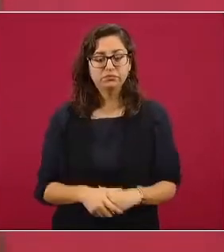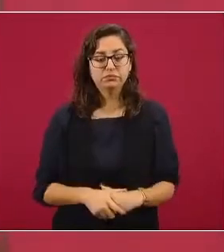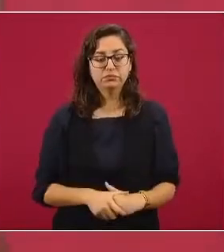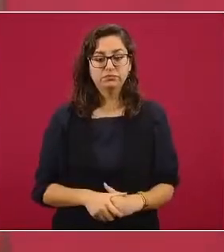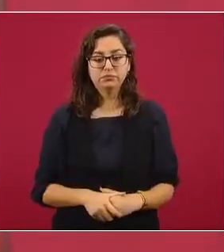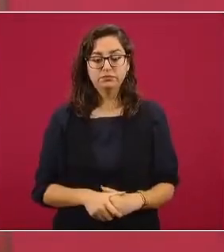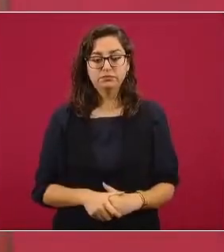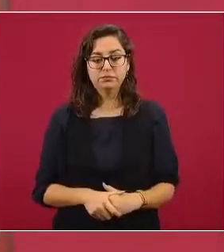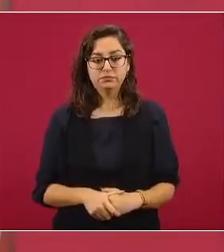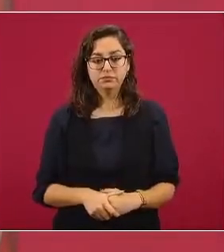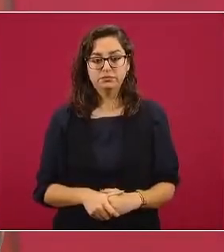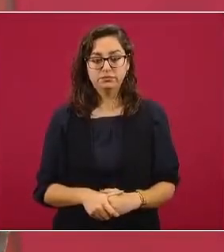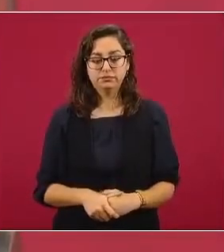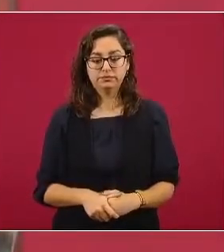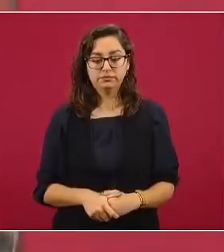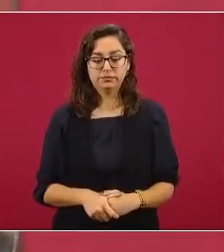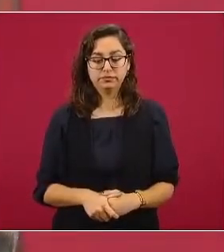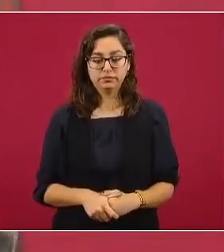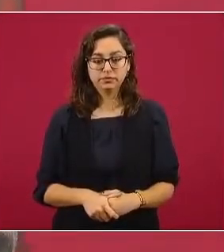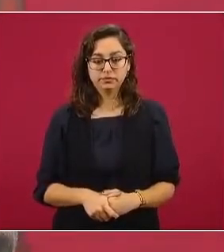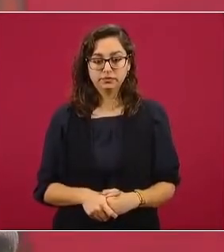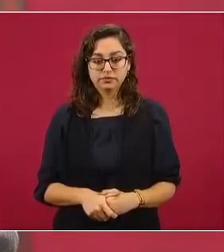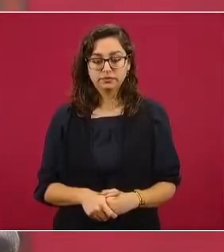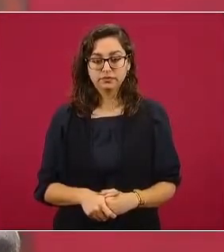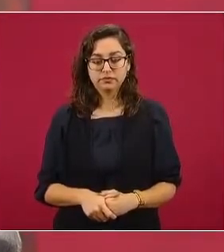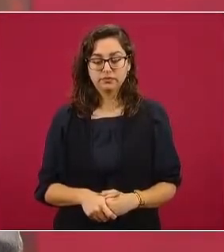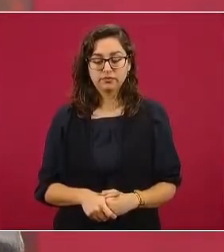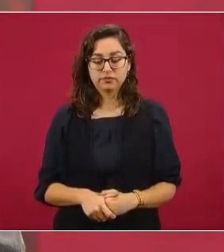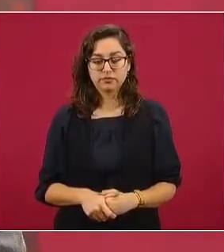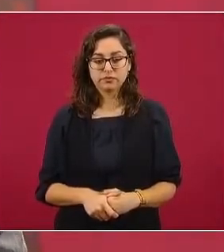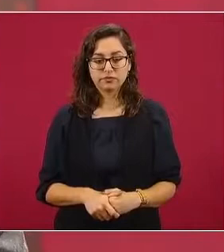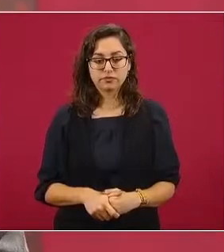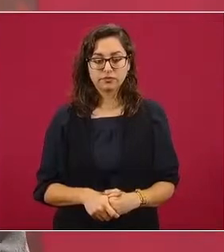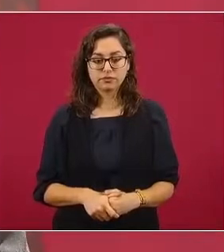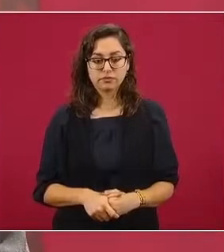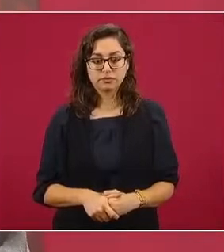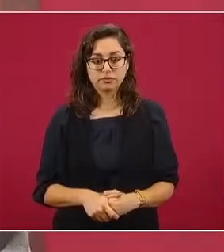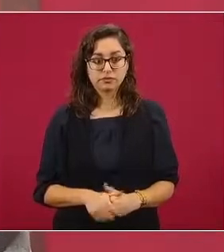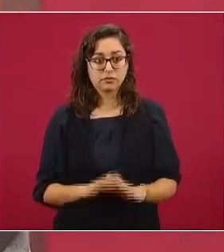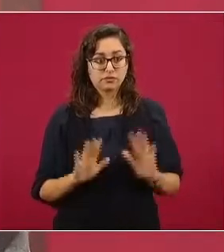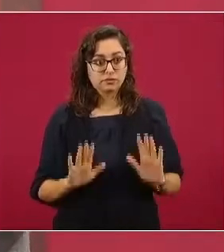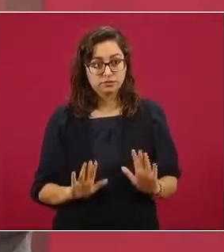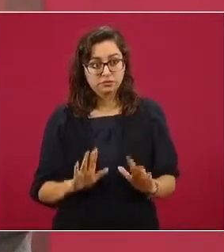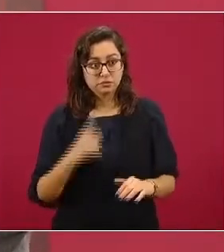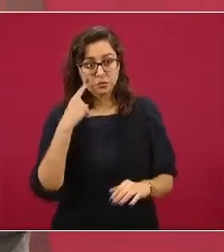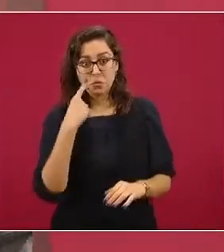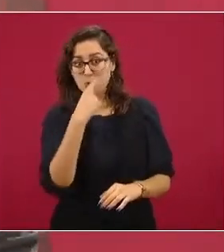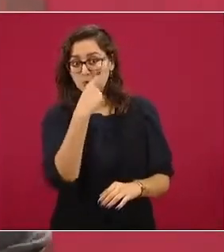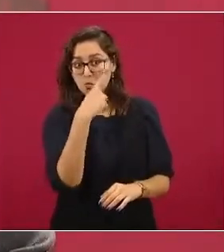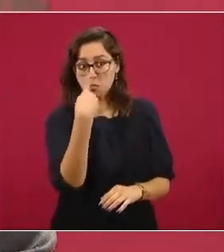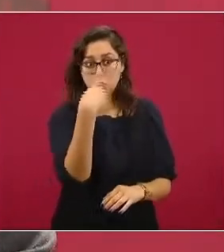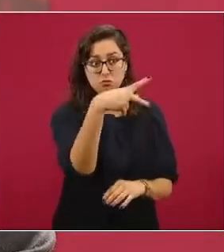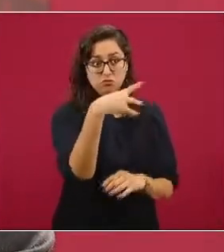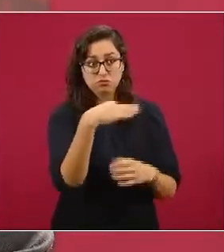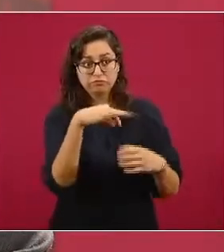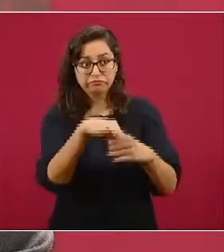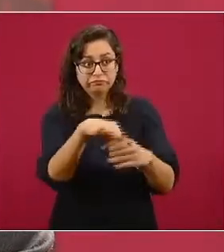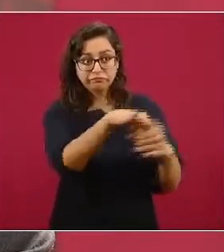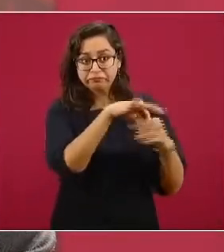Tenemos que ser respetuosos de la decisión que tomen los pueblos,